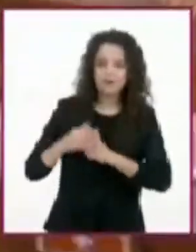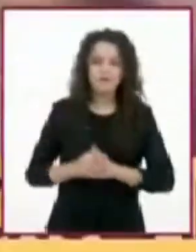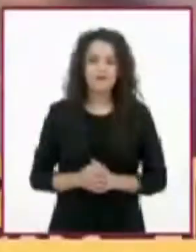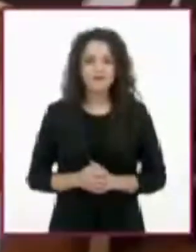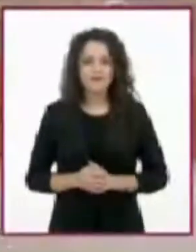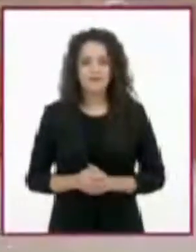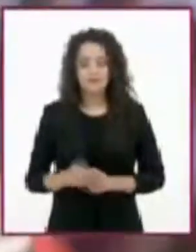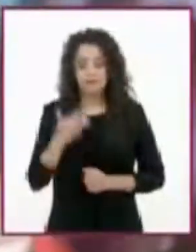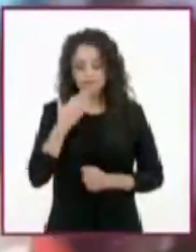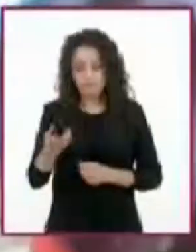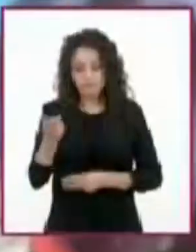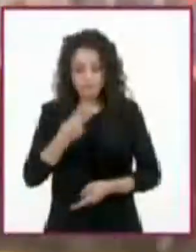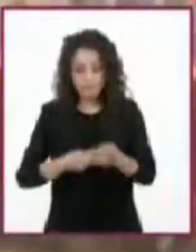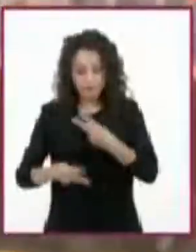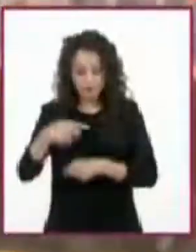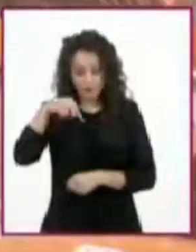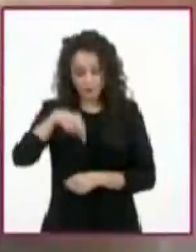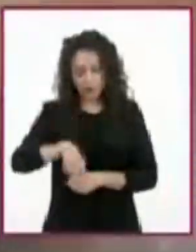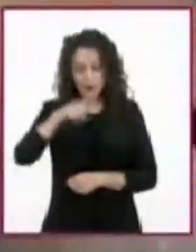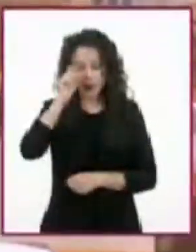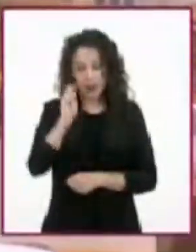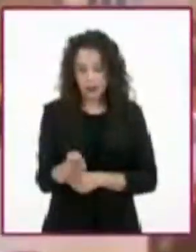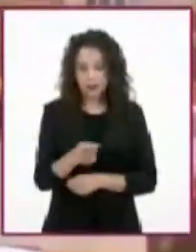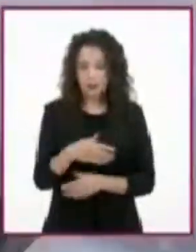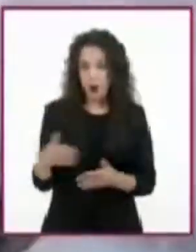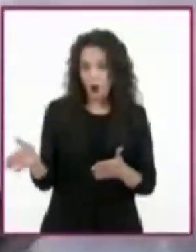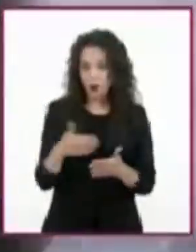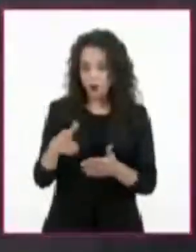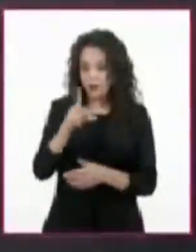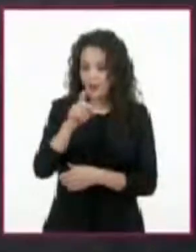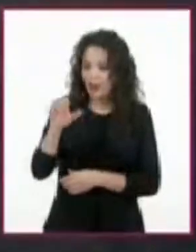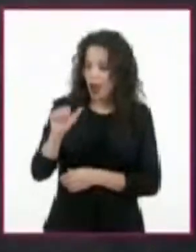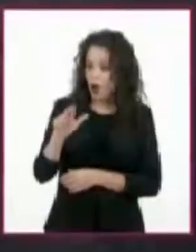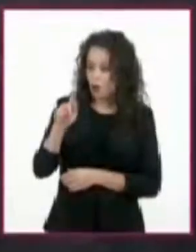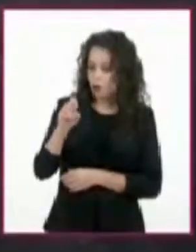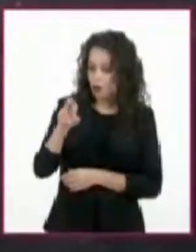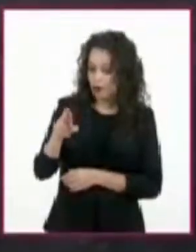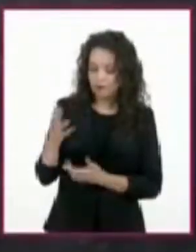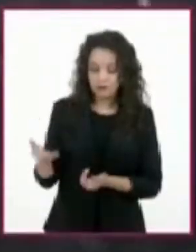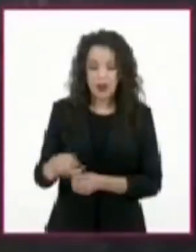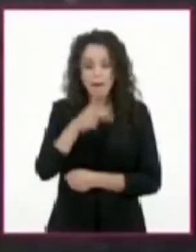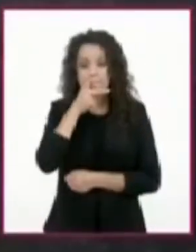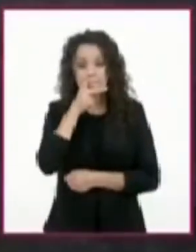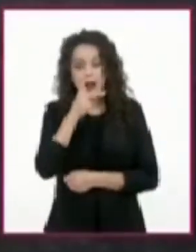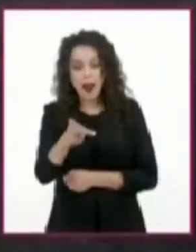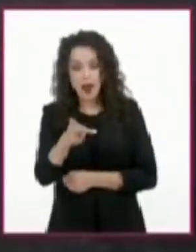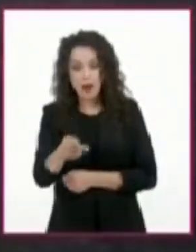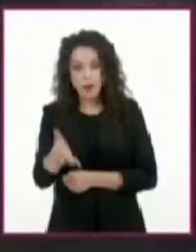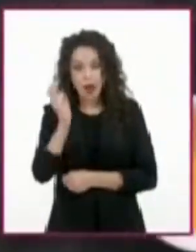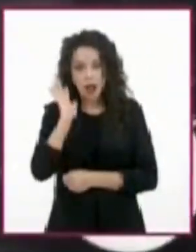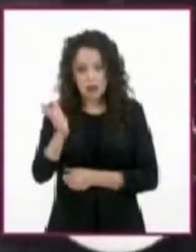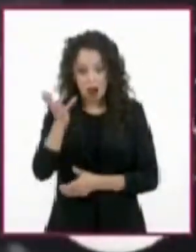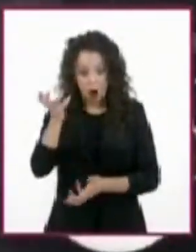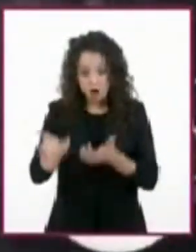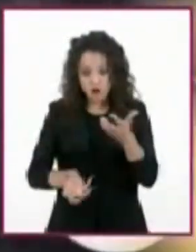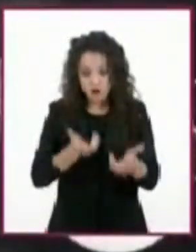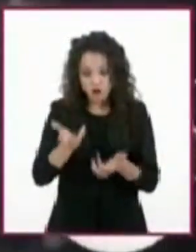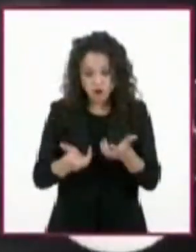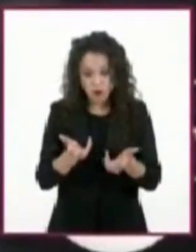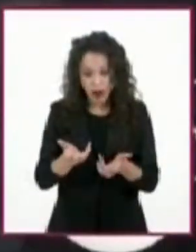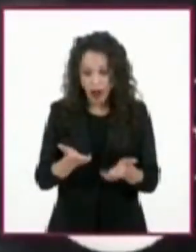Bienvenidos a su programa Cocina al Auto. En su sección favorita, Esta Palabra Ya Se Coció, queda con ustedes